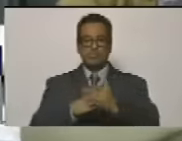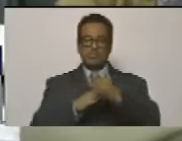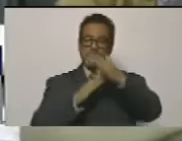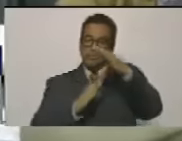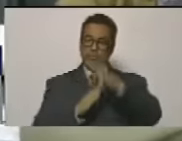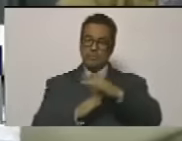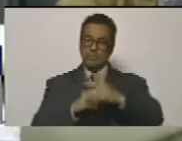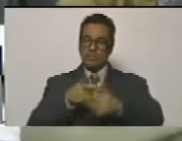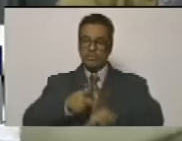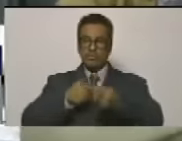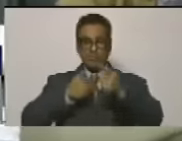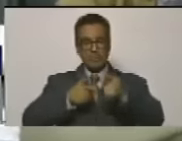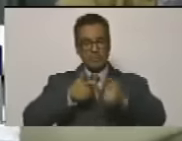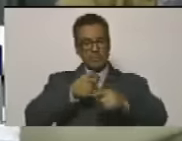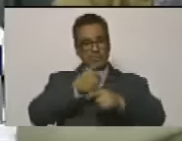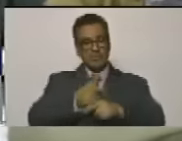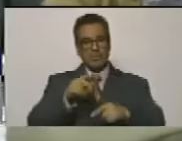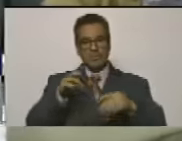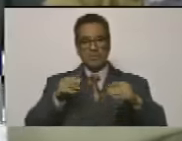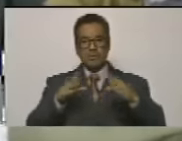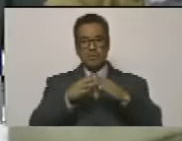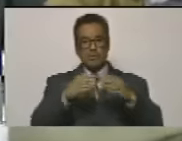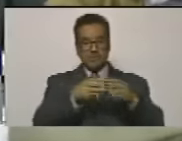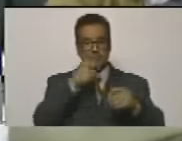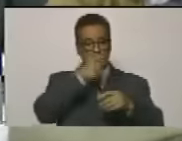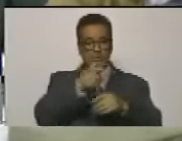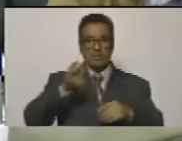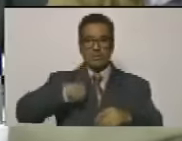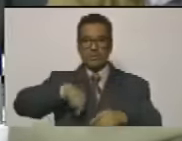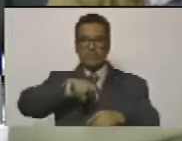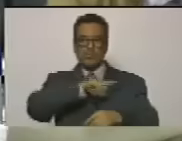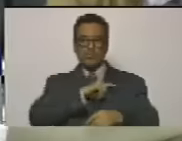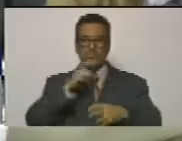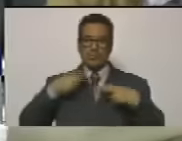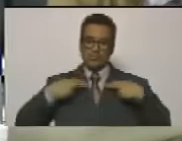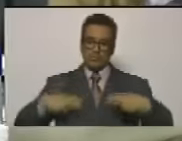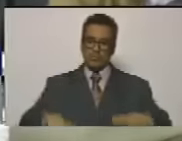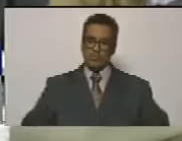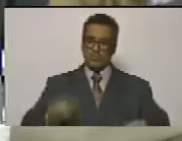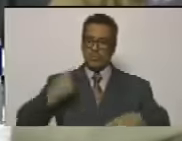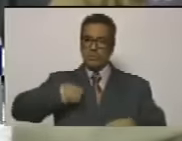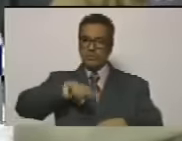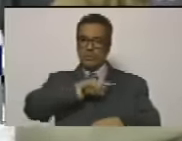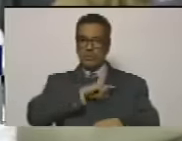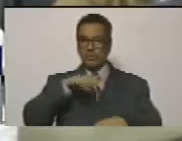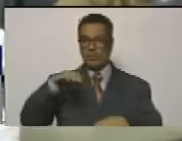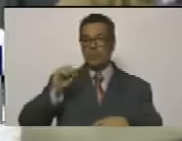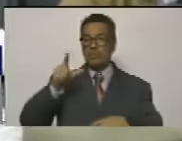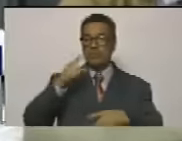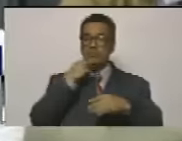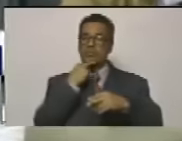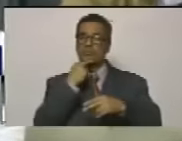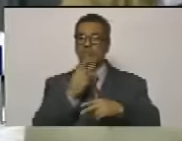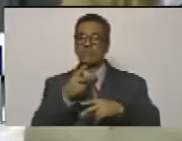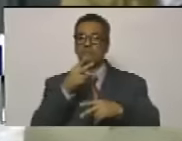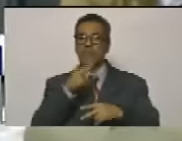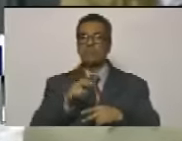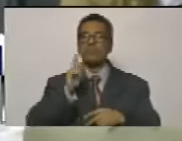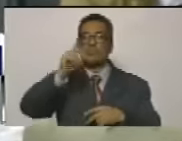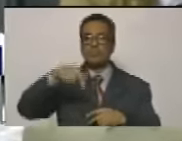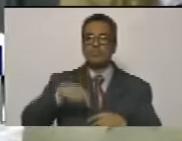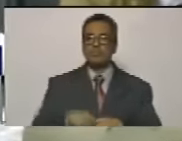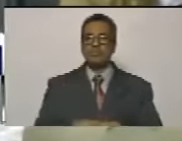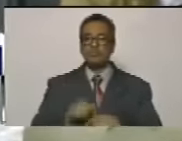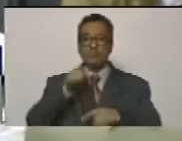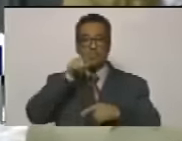de inmediato hacia el pueblo palestino. Nuestro canciller humano, nuestro canciller elevó su voz también,